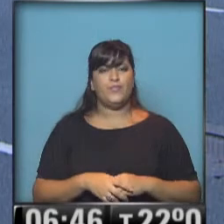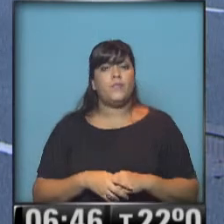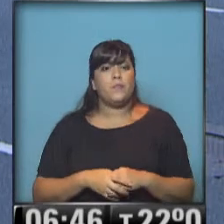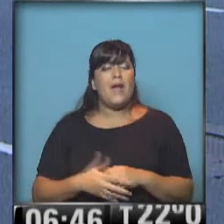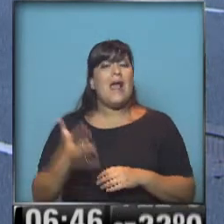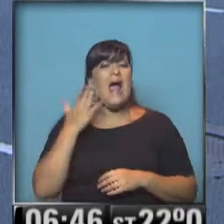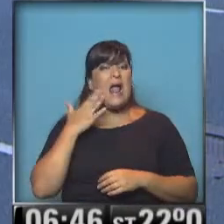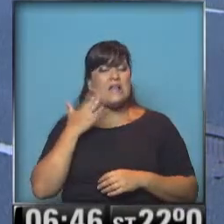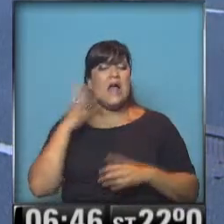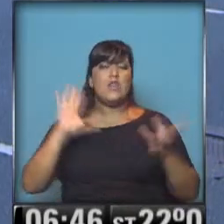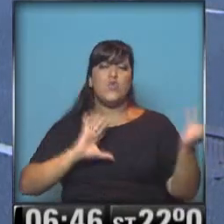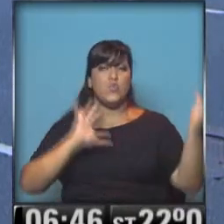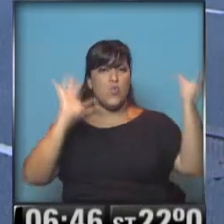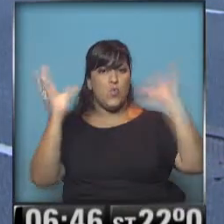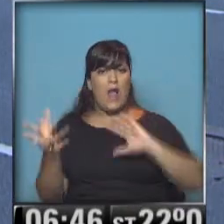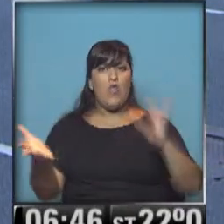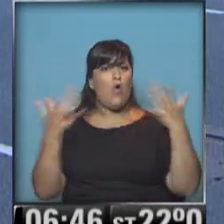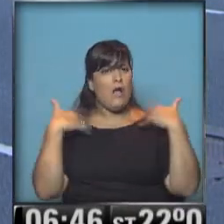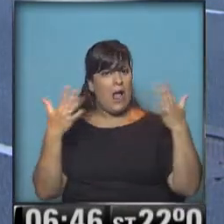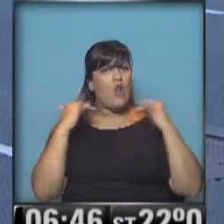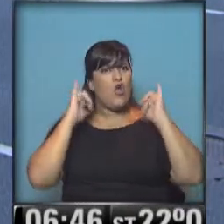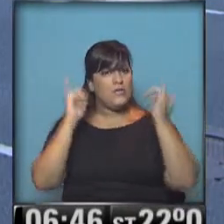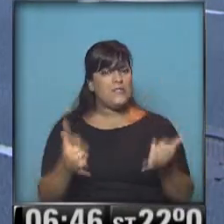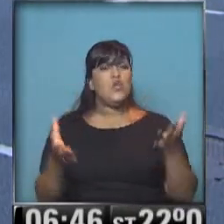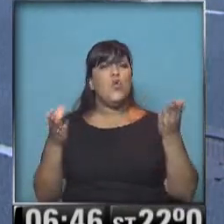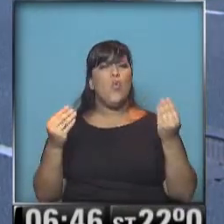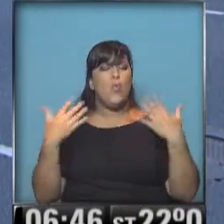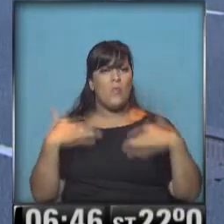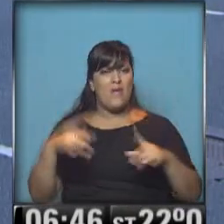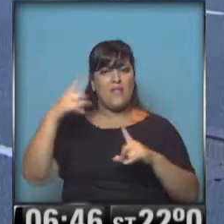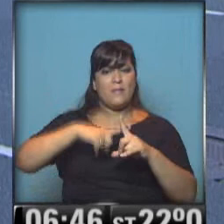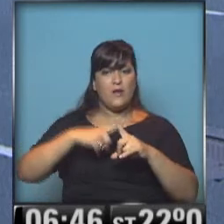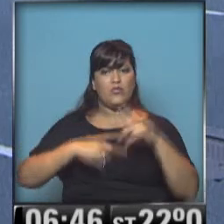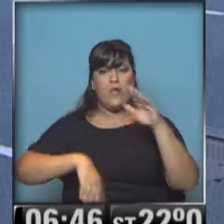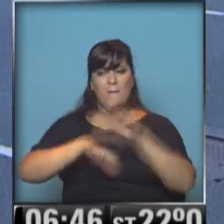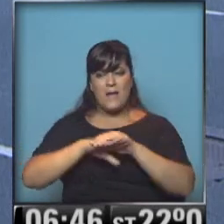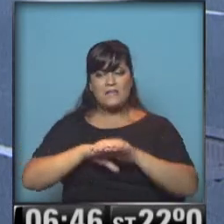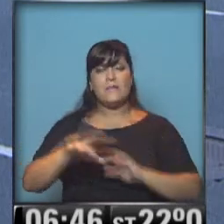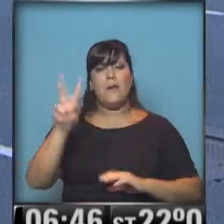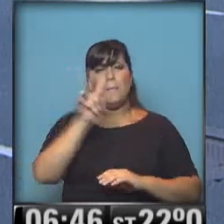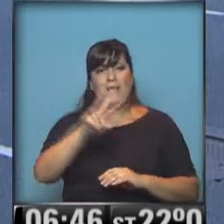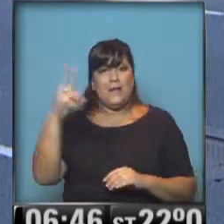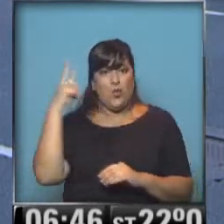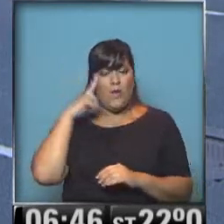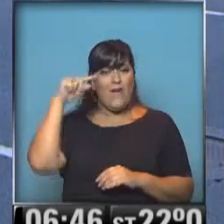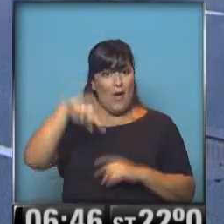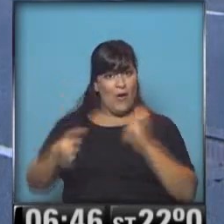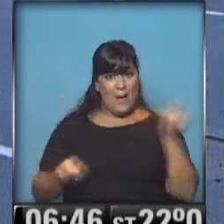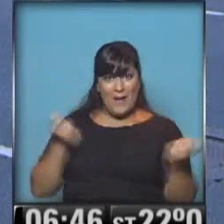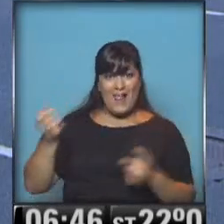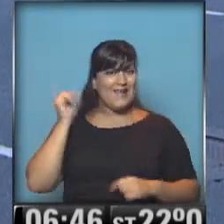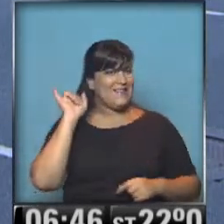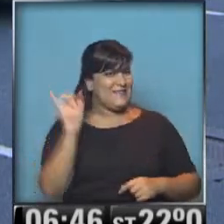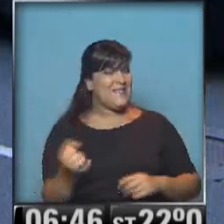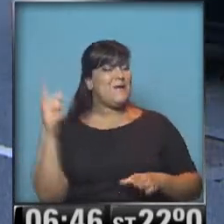una tarde con cielo parcialmente nublado y calorcito, eso sí, calorcito y humedad, con máximas que rondarán los 29 grados. ¿Nos vamos a bailar, Karin? Sí,